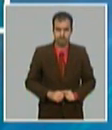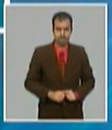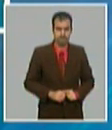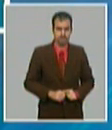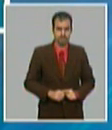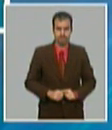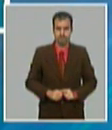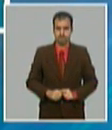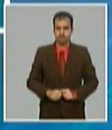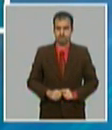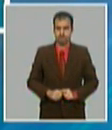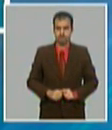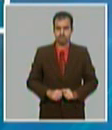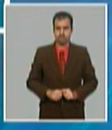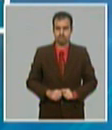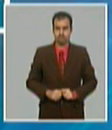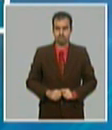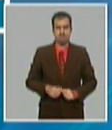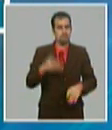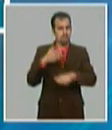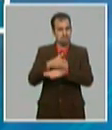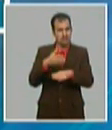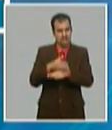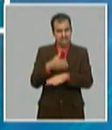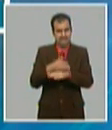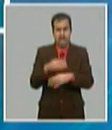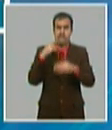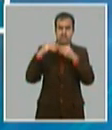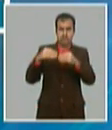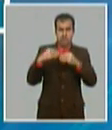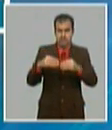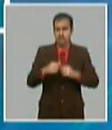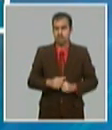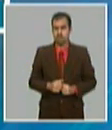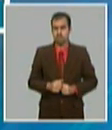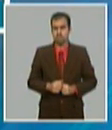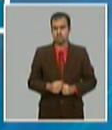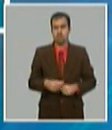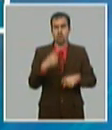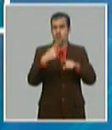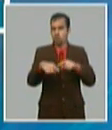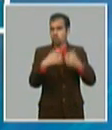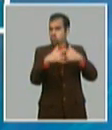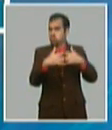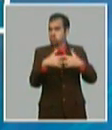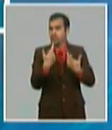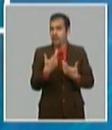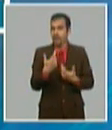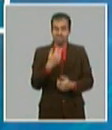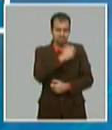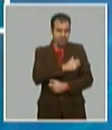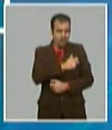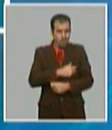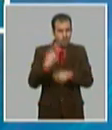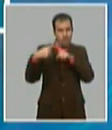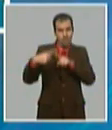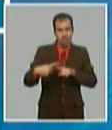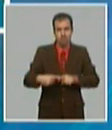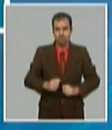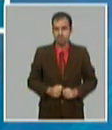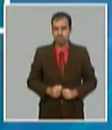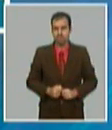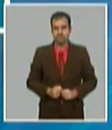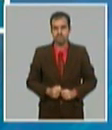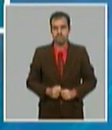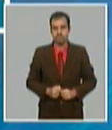en la producción de acero de madera ligeros crecimientos en la producción de acero y un